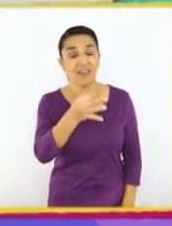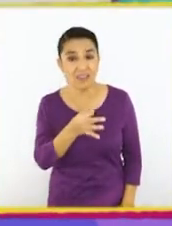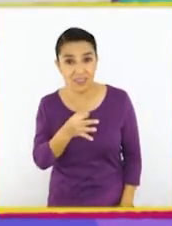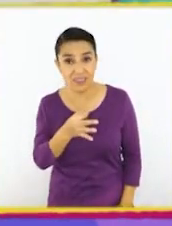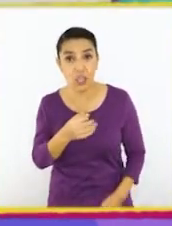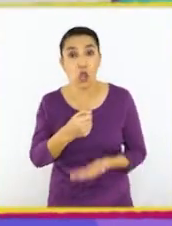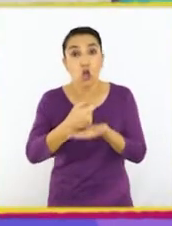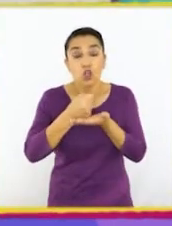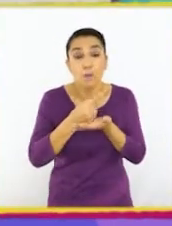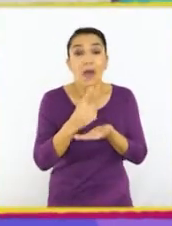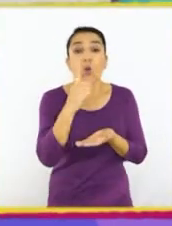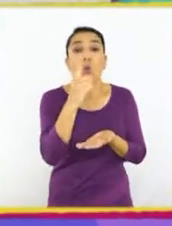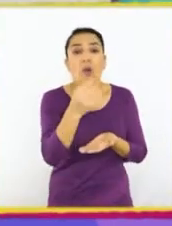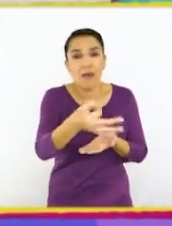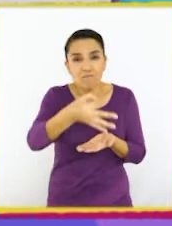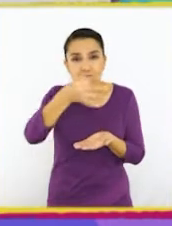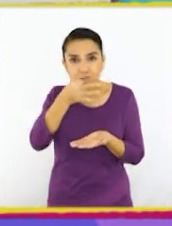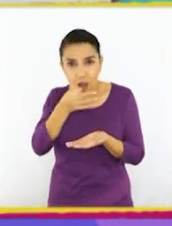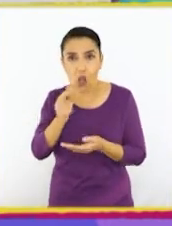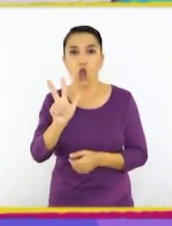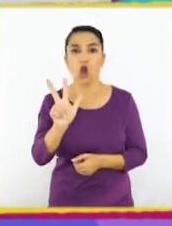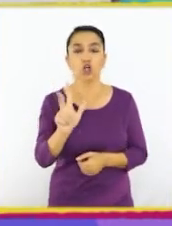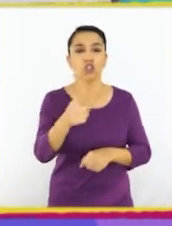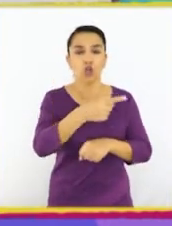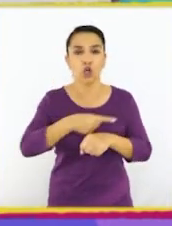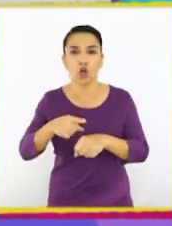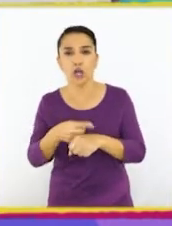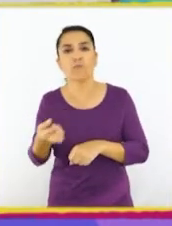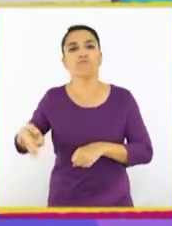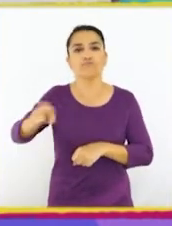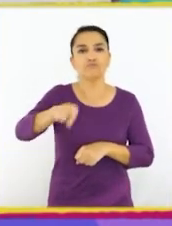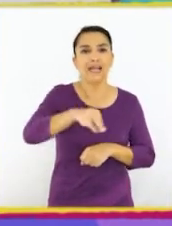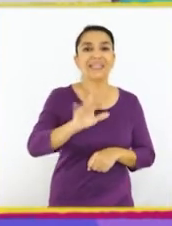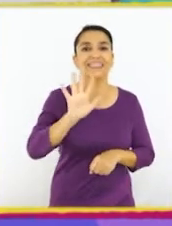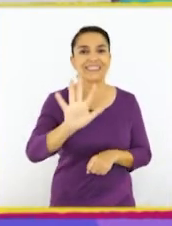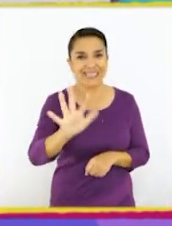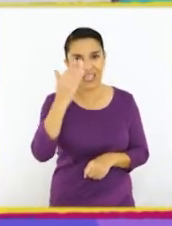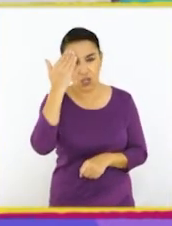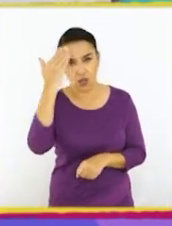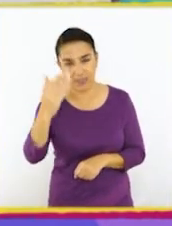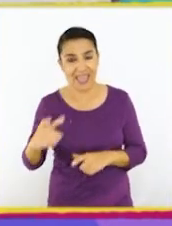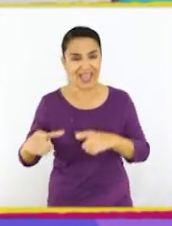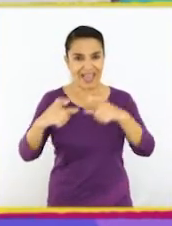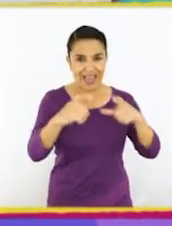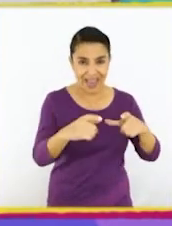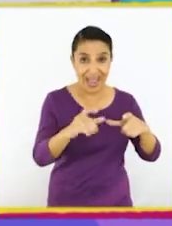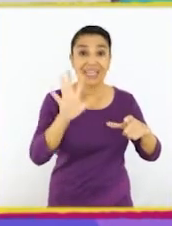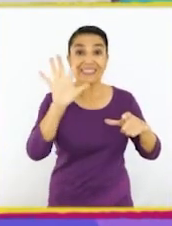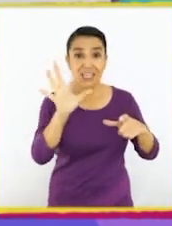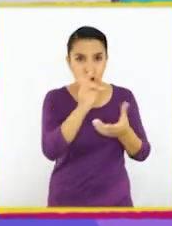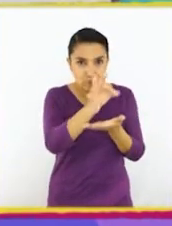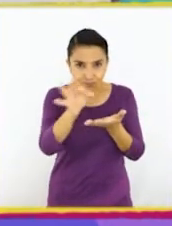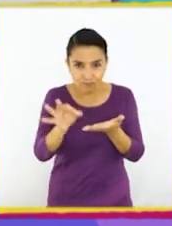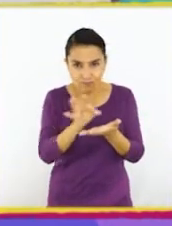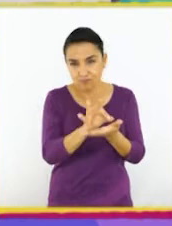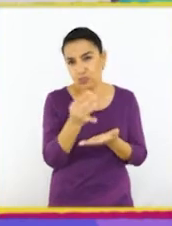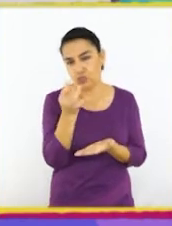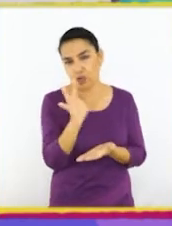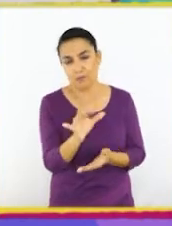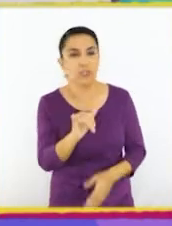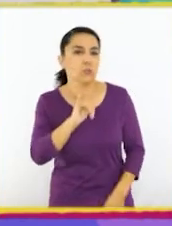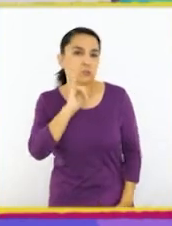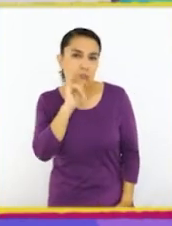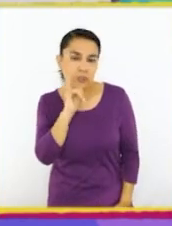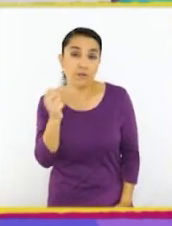tenía que tomar una pastilla cada ocho horas por cinco días y que cada caja trae cinco pastillas solamente. Entonces,